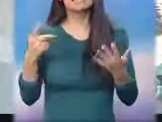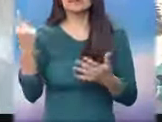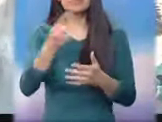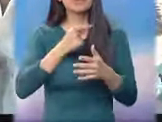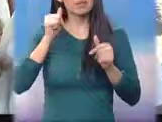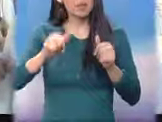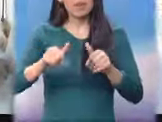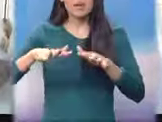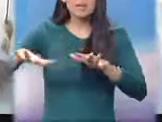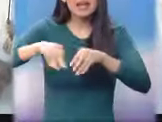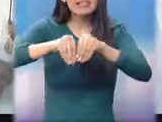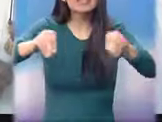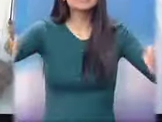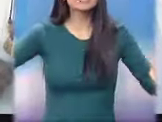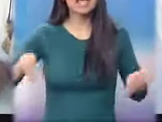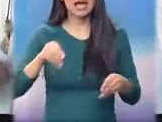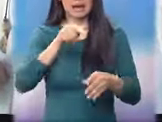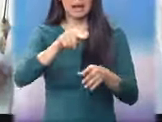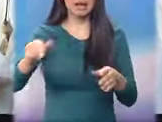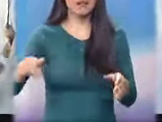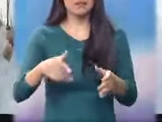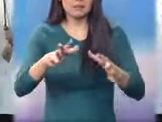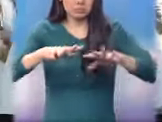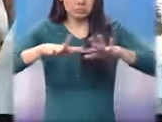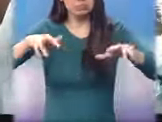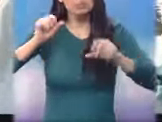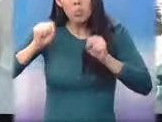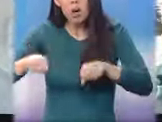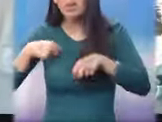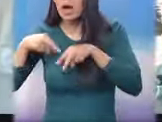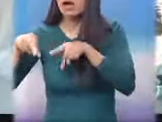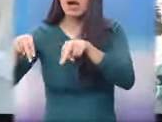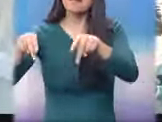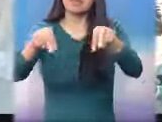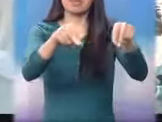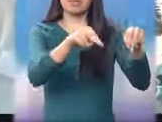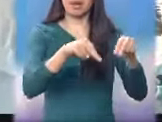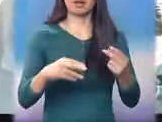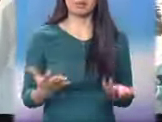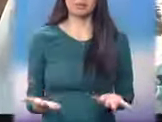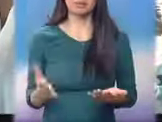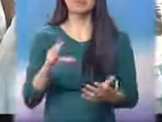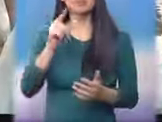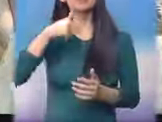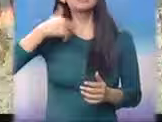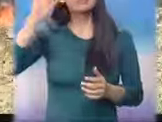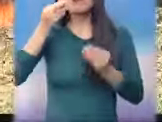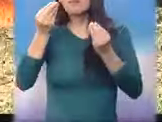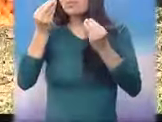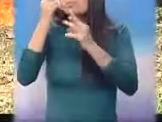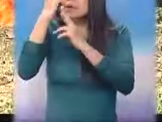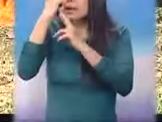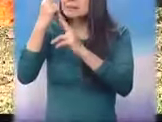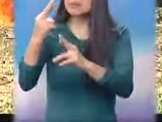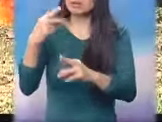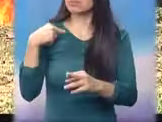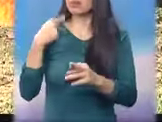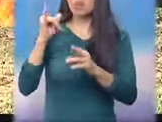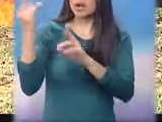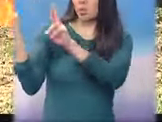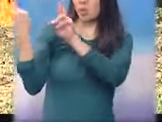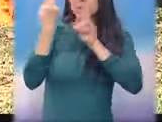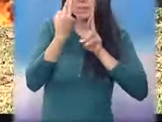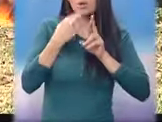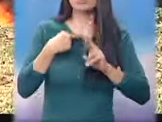faz de la madre tierra y que te pongas capacitaciones a los unos, que tengamos muchos respetos y que nos respeten.